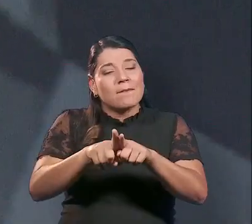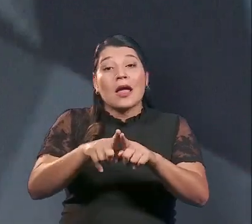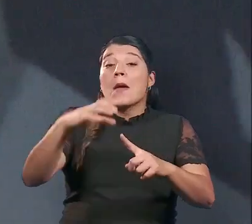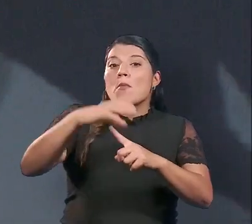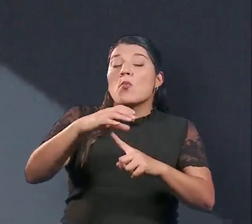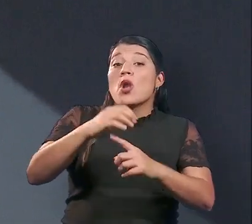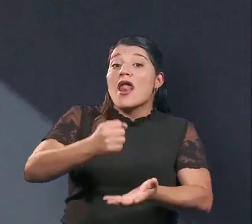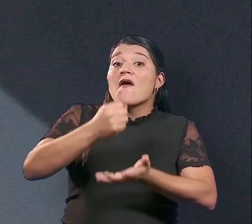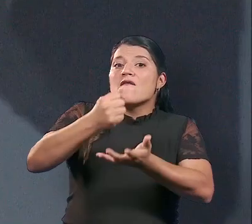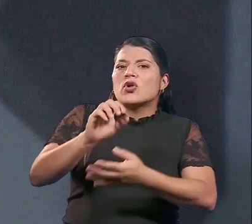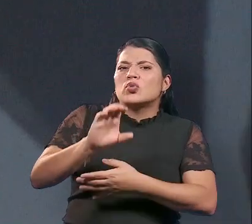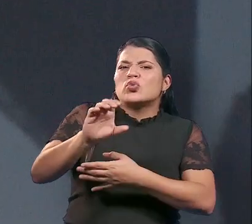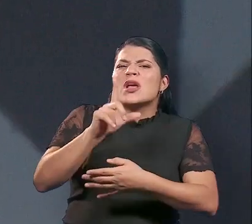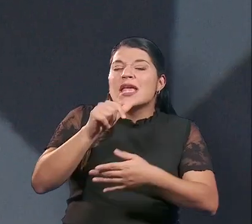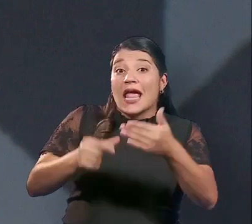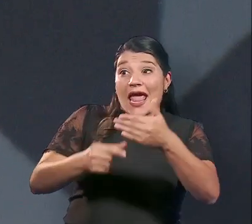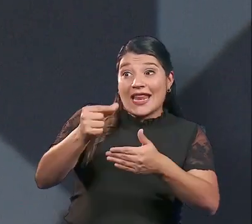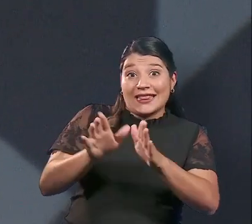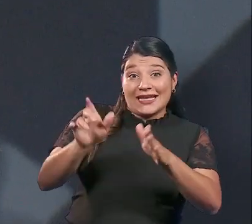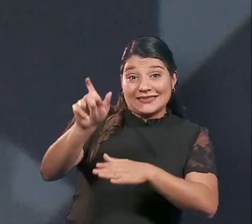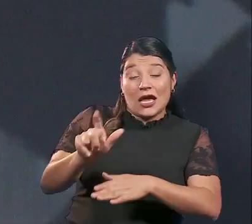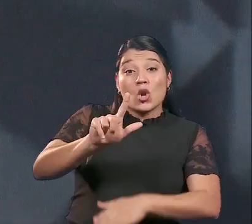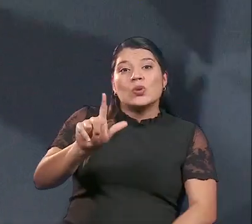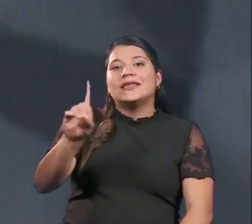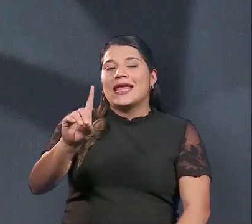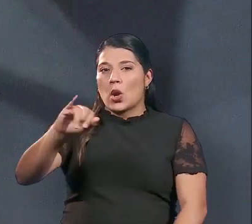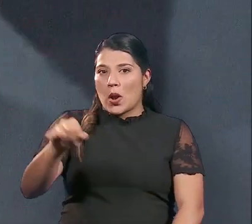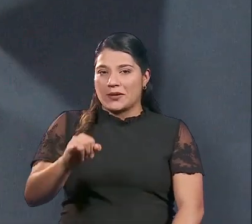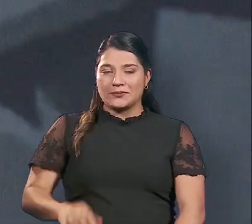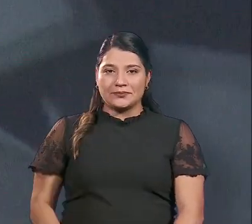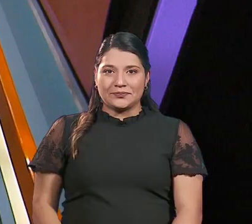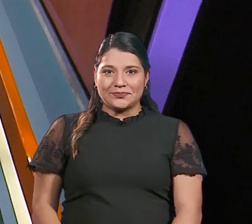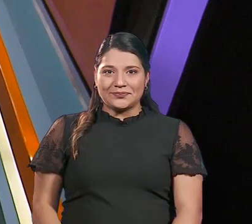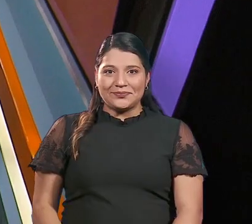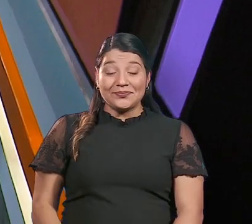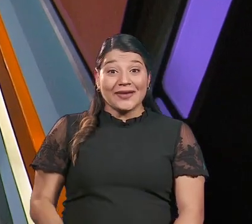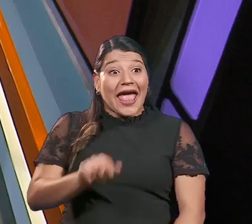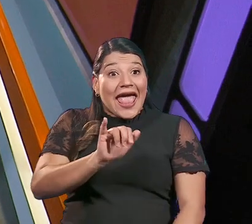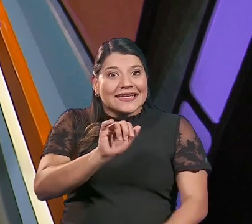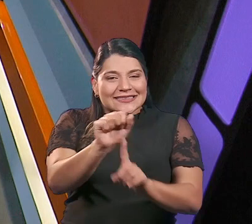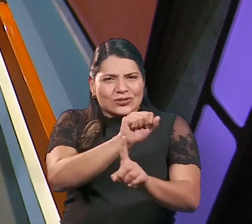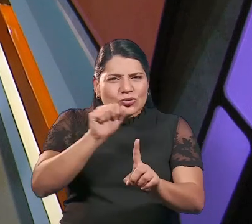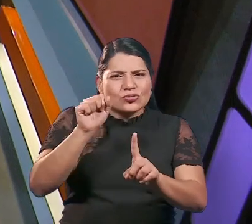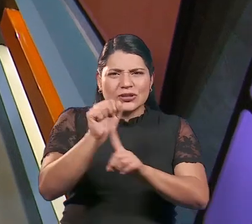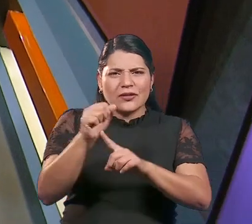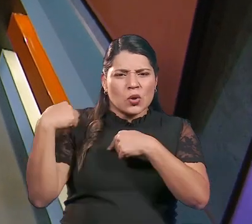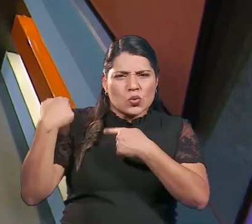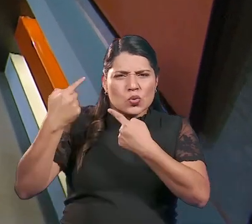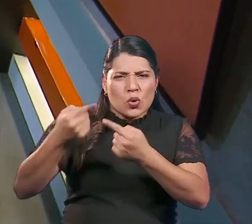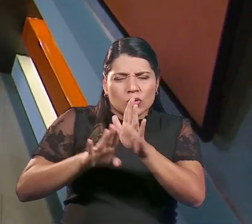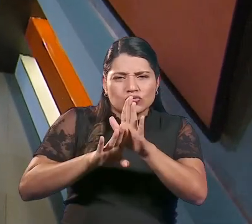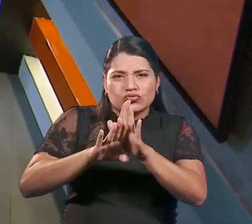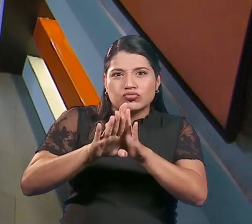Popular Fondo de Inversión, comandado por su gerente general, Luis Diego Jara Hernández. Esta sociedad ha venido con